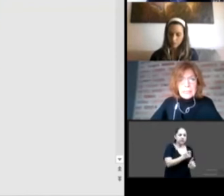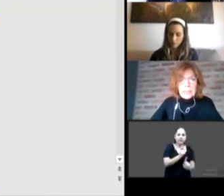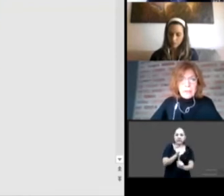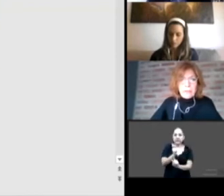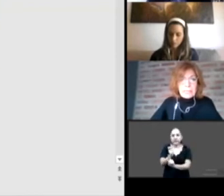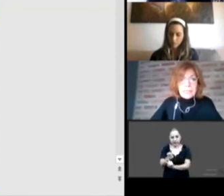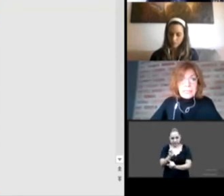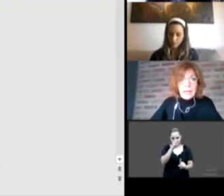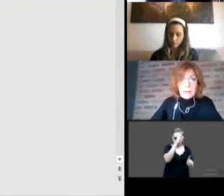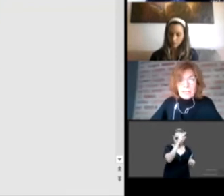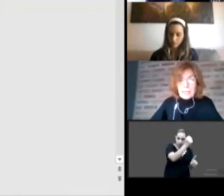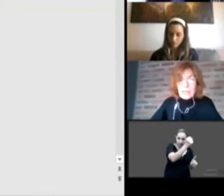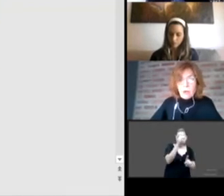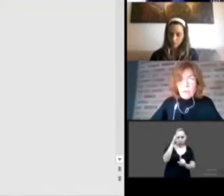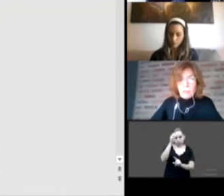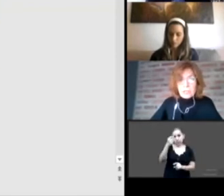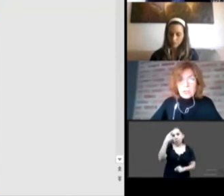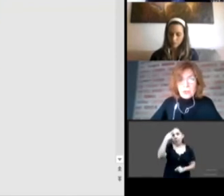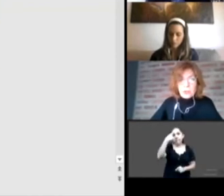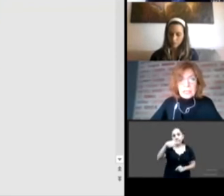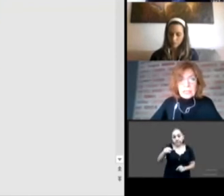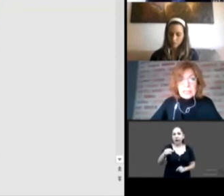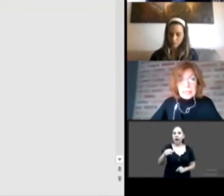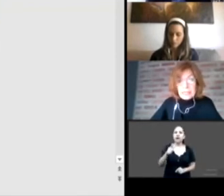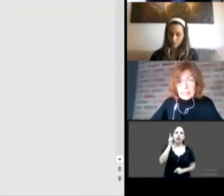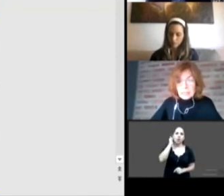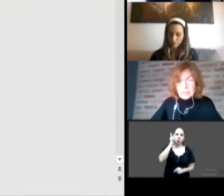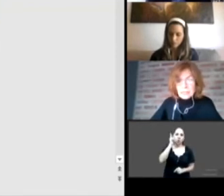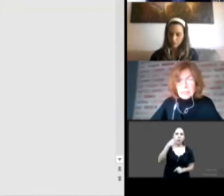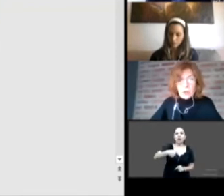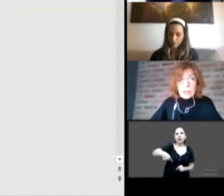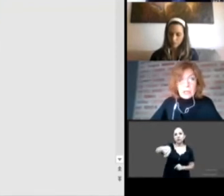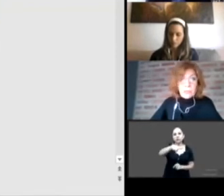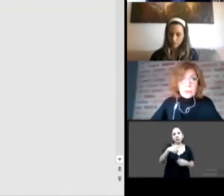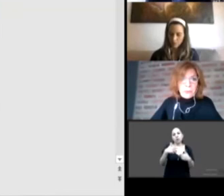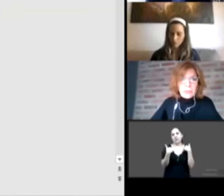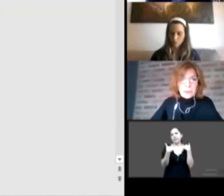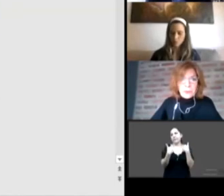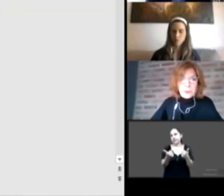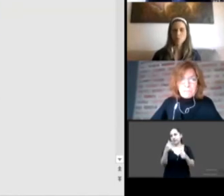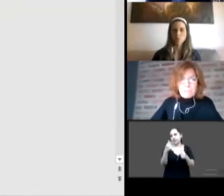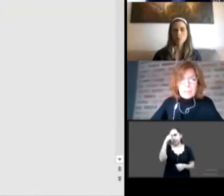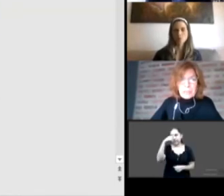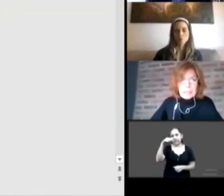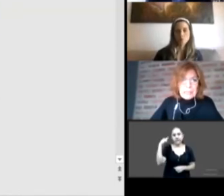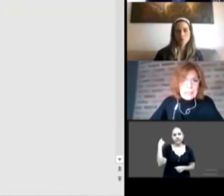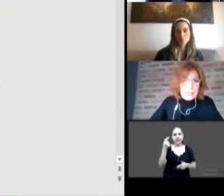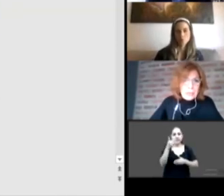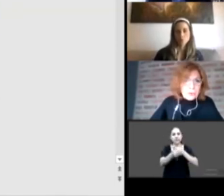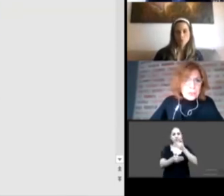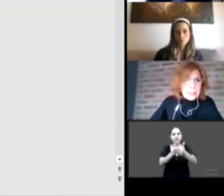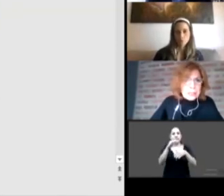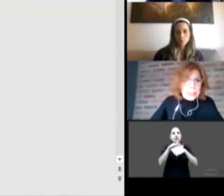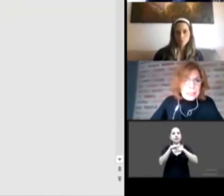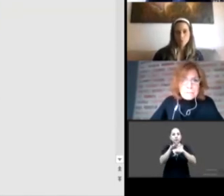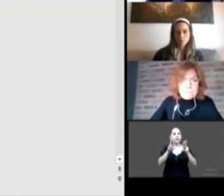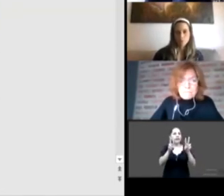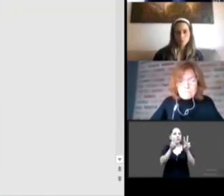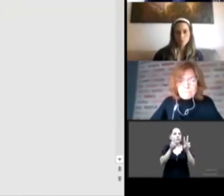facilitar la comprensión de qué es lo que estamos hablando. Entonces,